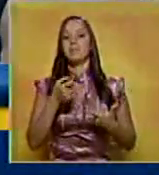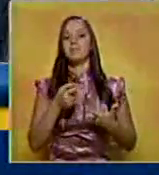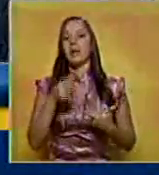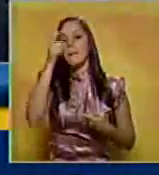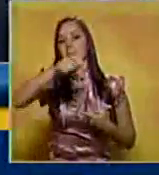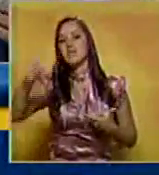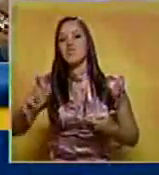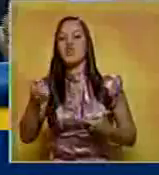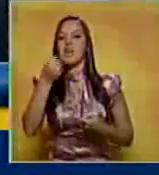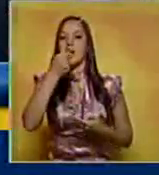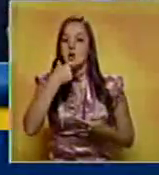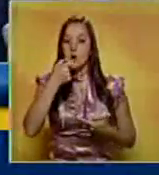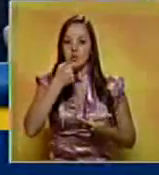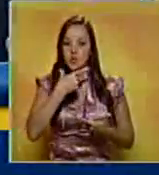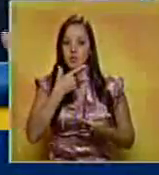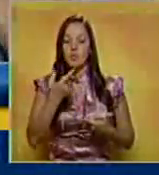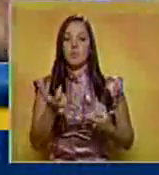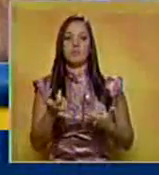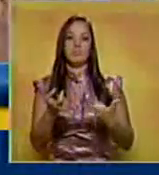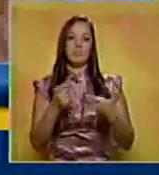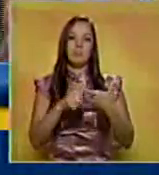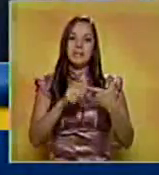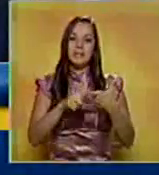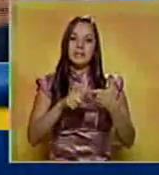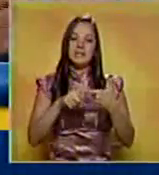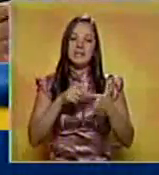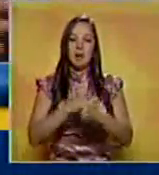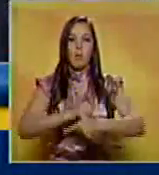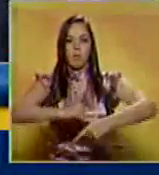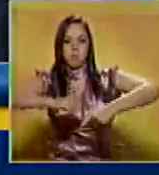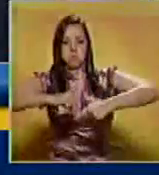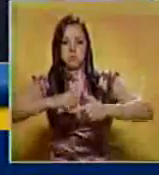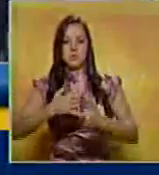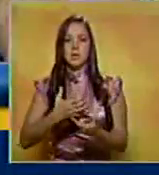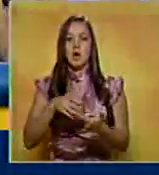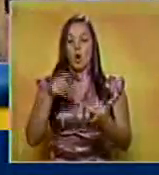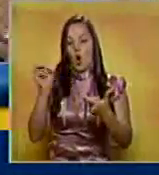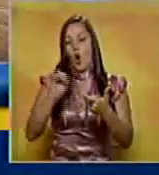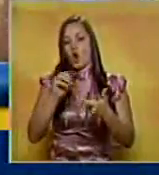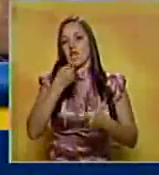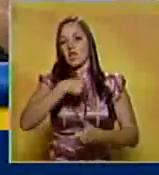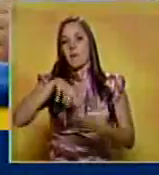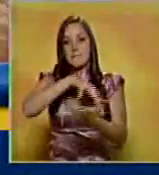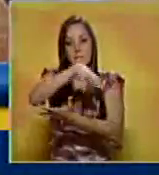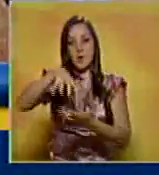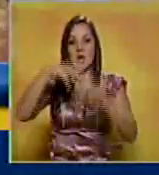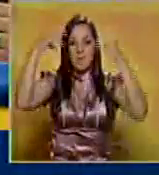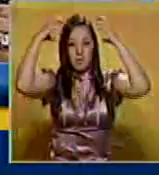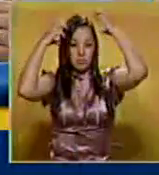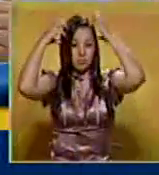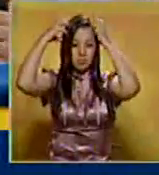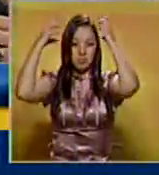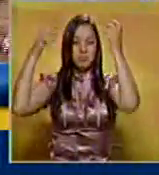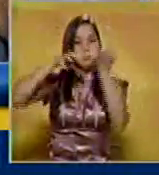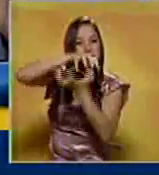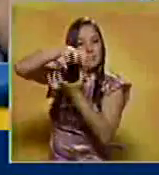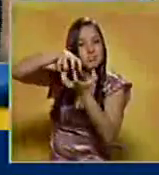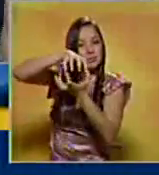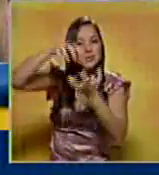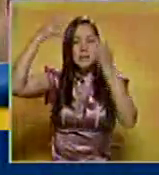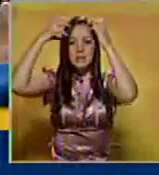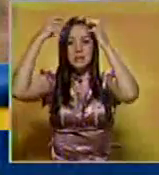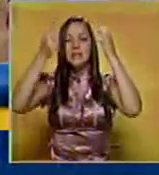Eutiro, que es la marca comercial, para las personas que tienen problemas neurológicos, y seguiremos incluyendo